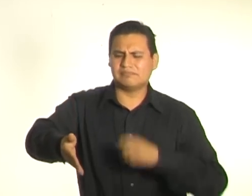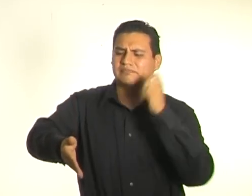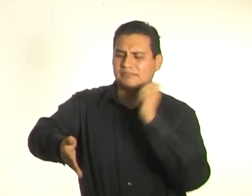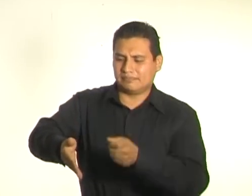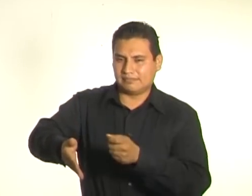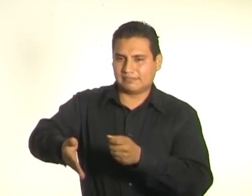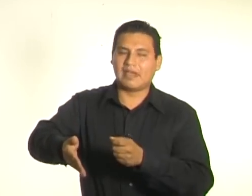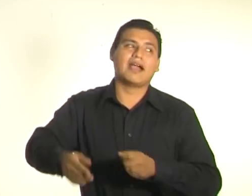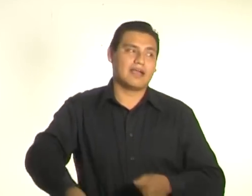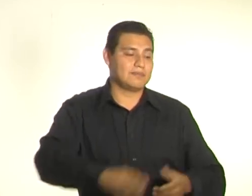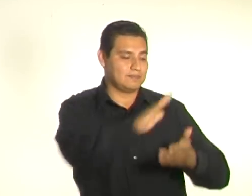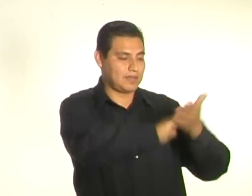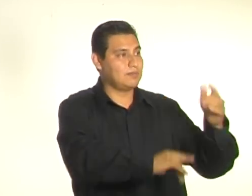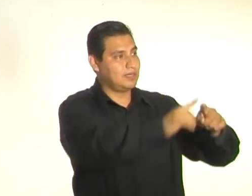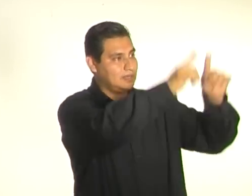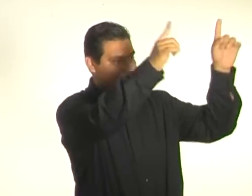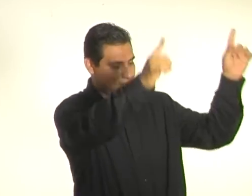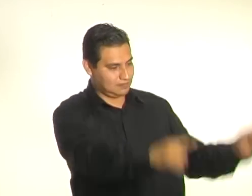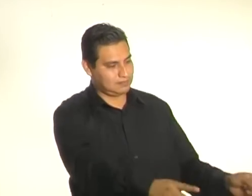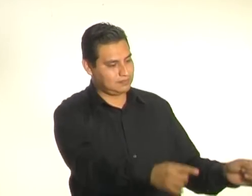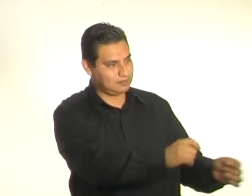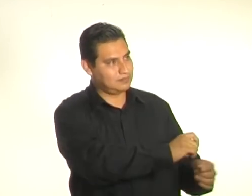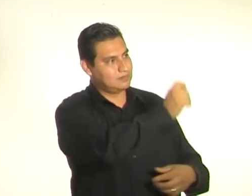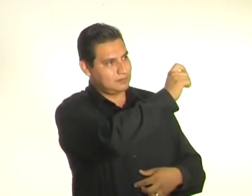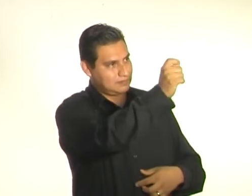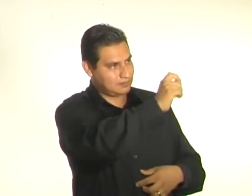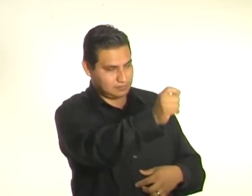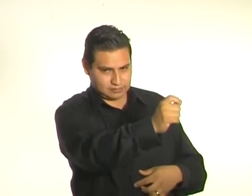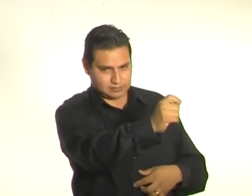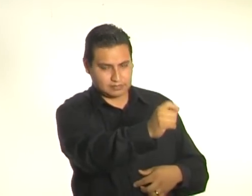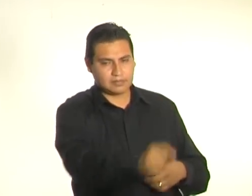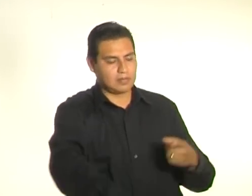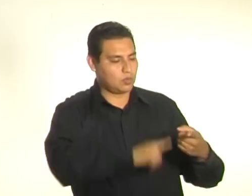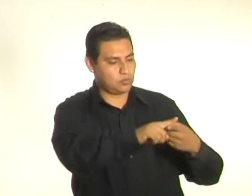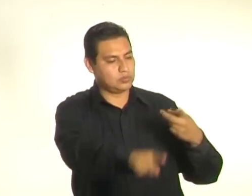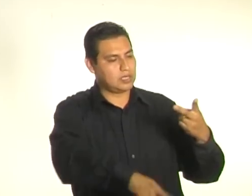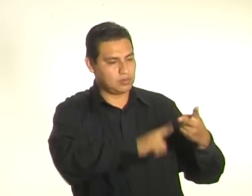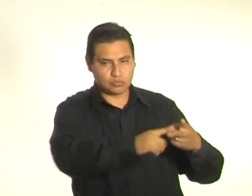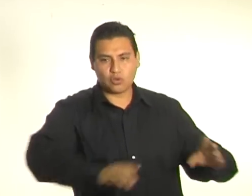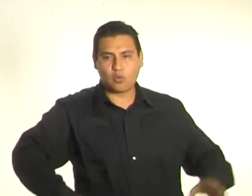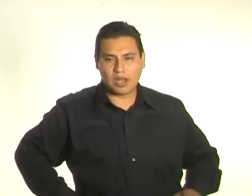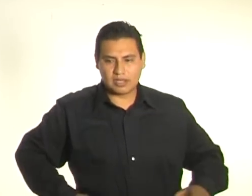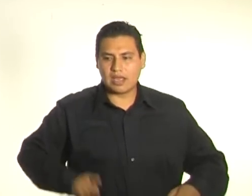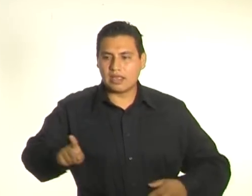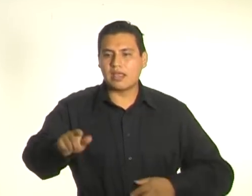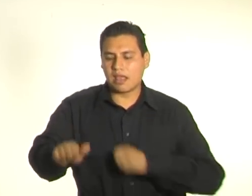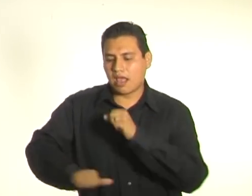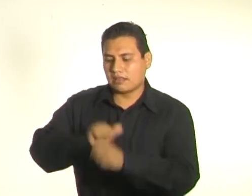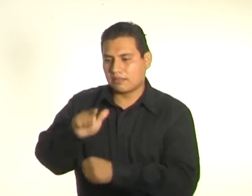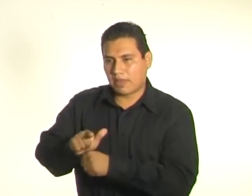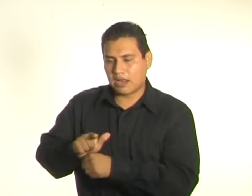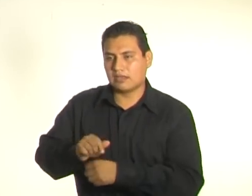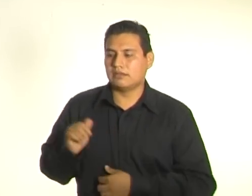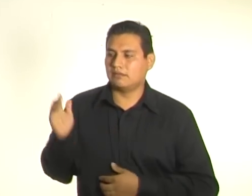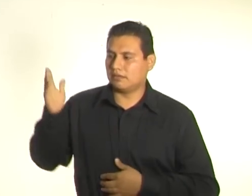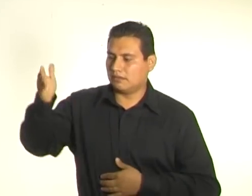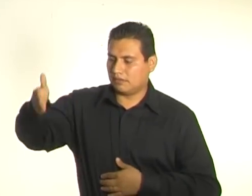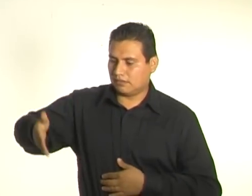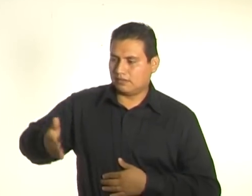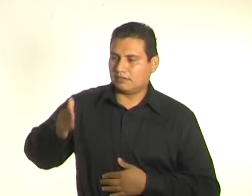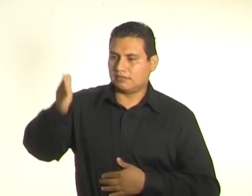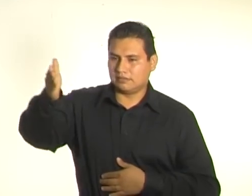lámina responde a dos características principales. La primera, cuando hagan una lámina para